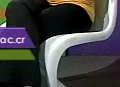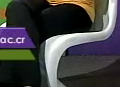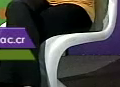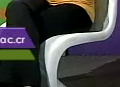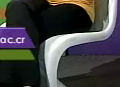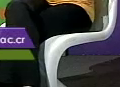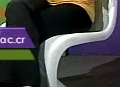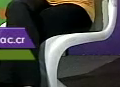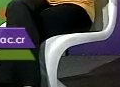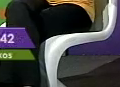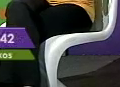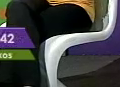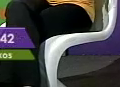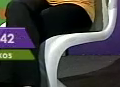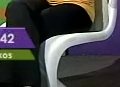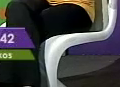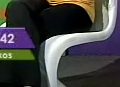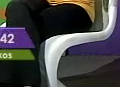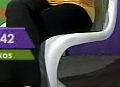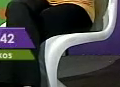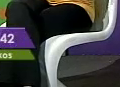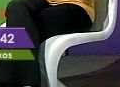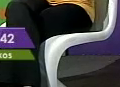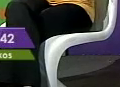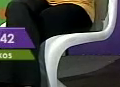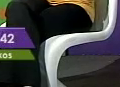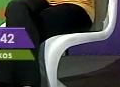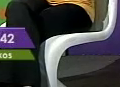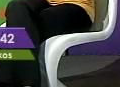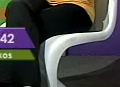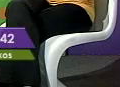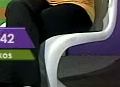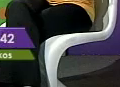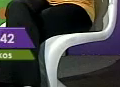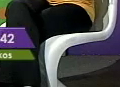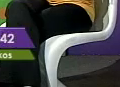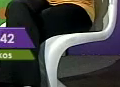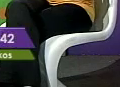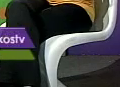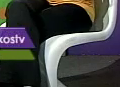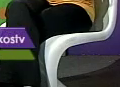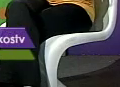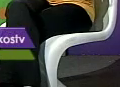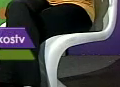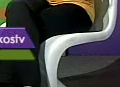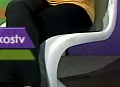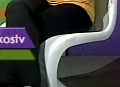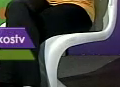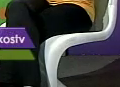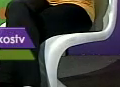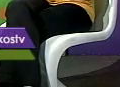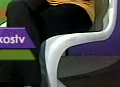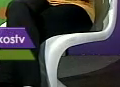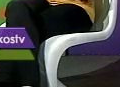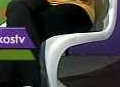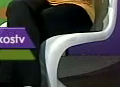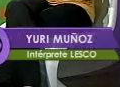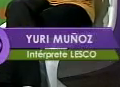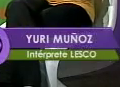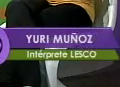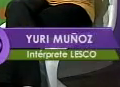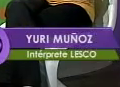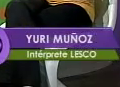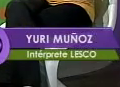anteriores, pueden hacerlo ingresando a www.youtube.com barra inclinada Nexos TV. Estuvimos con ustedes, Yuri